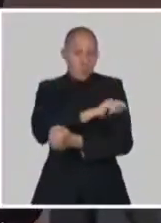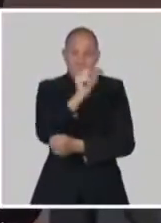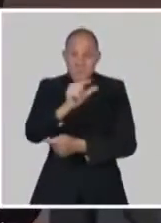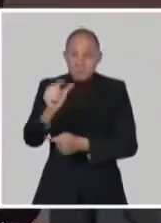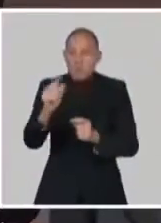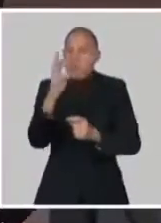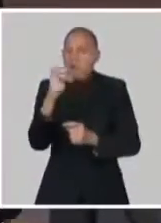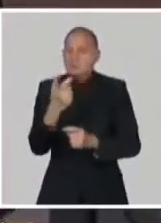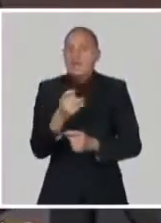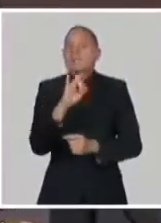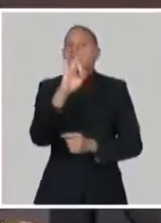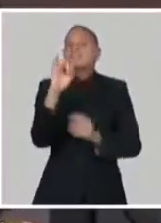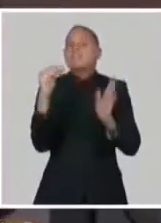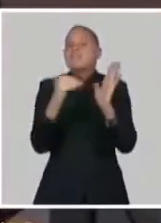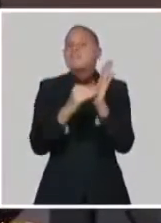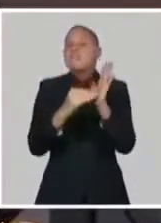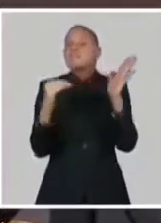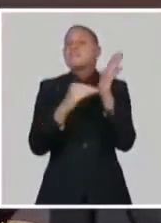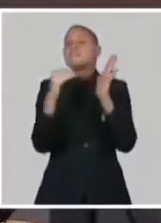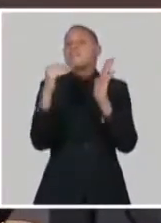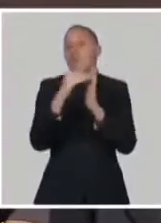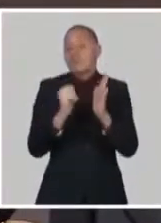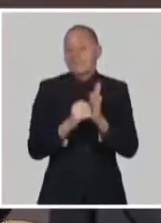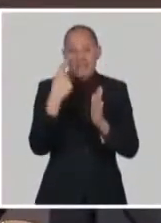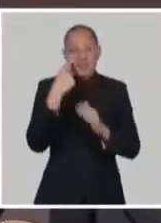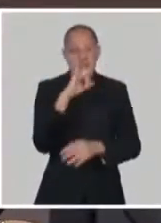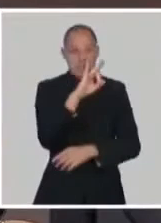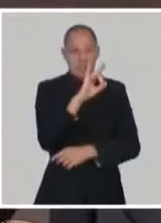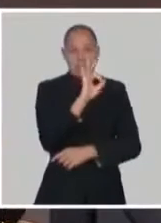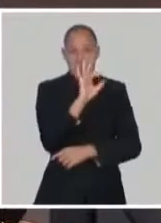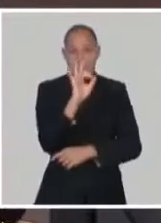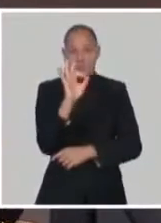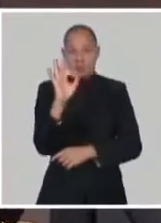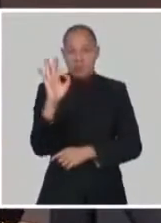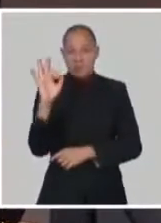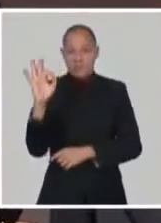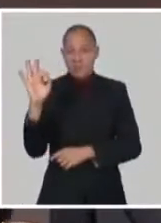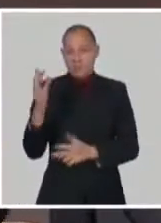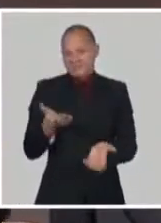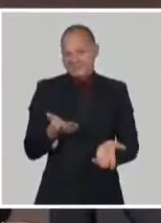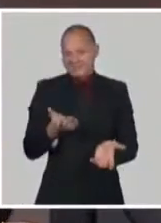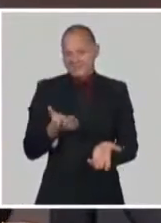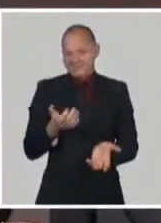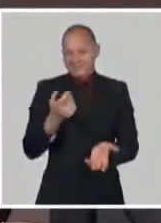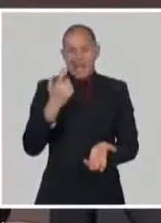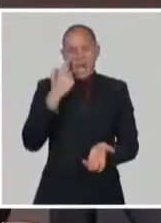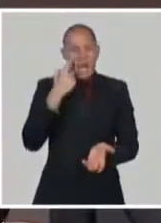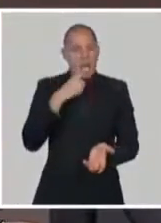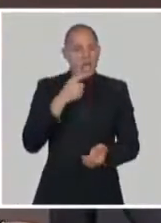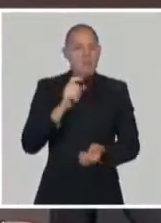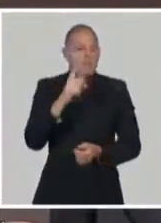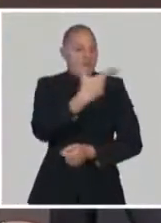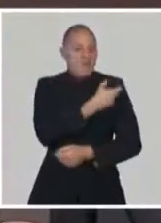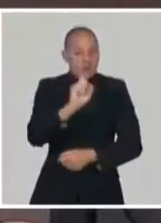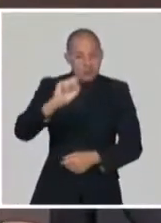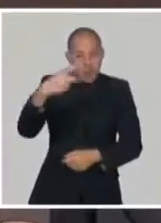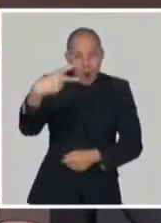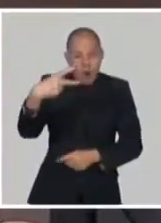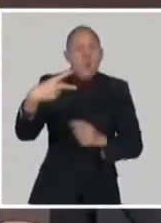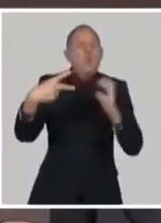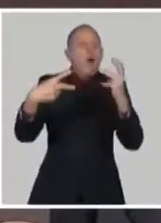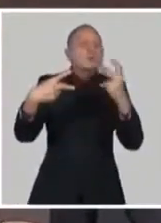Nosotros, o haciendo un ejercicio hoy, Que no es un ejercicio que va a ocurrir después en la realidad. Pero al ritmo de vacunación que ha ocurrido hasta ahora,